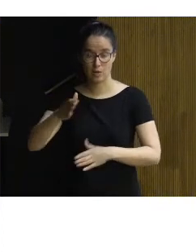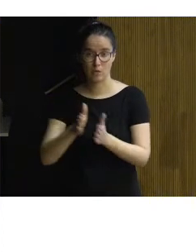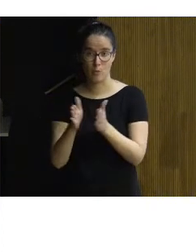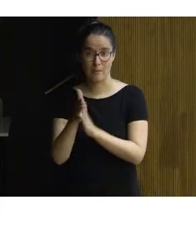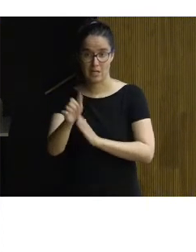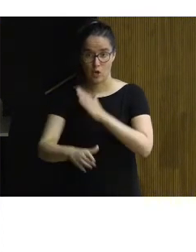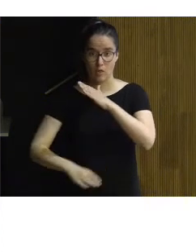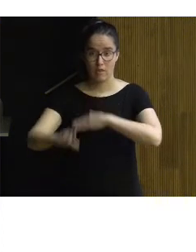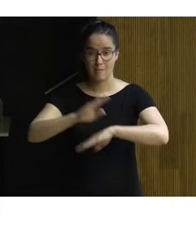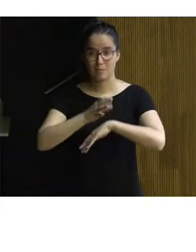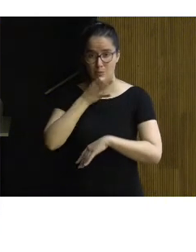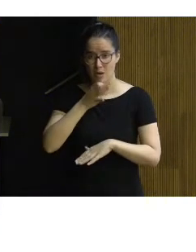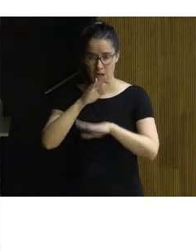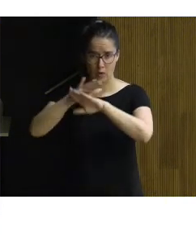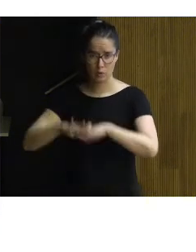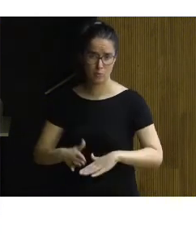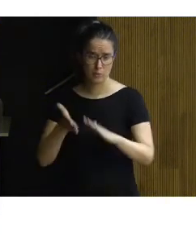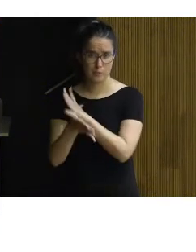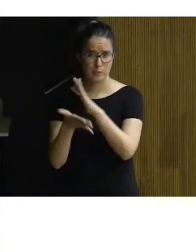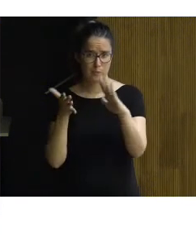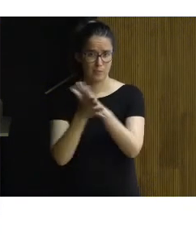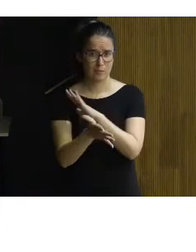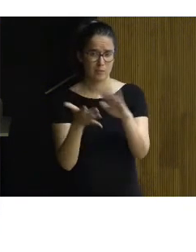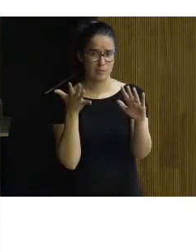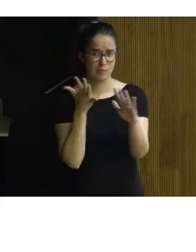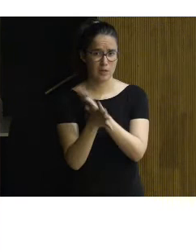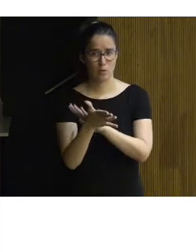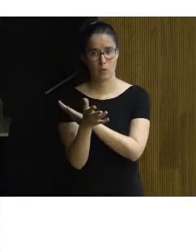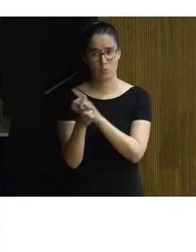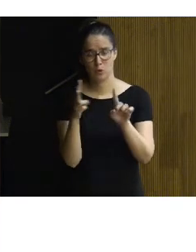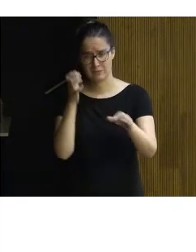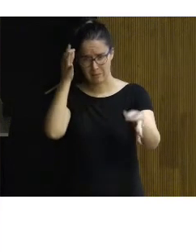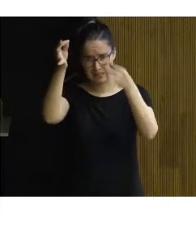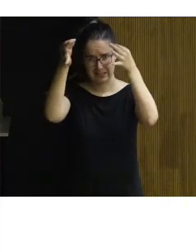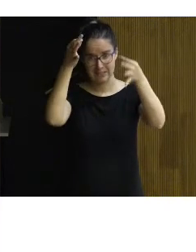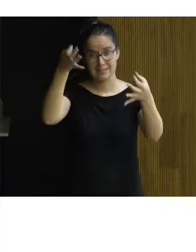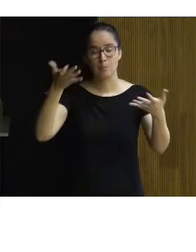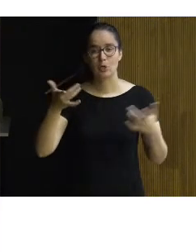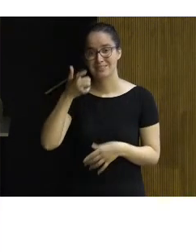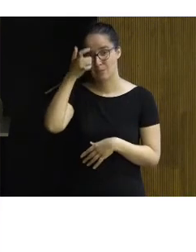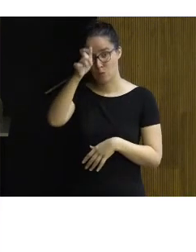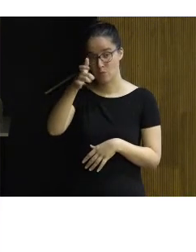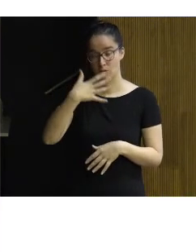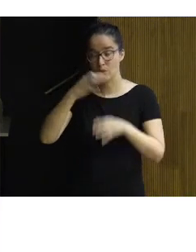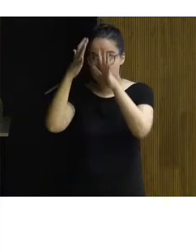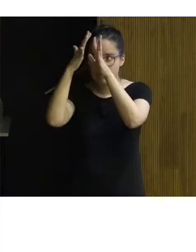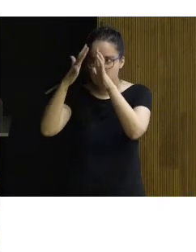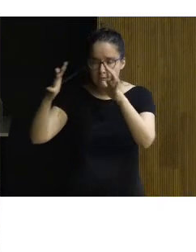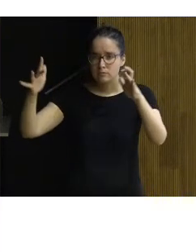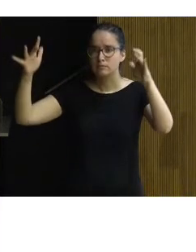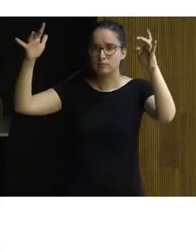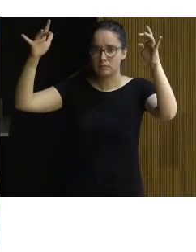hora de la tarde os dará, pues, una visión más detallada. Pero este pueblo que ya podéis imaginar por